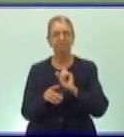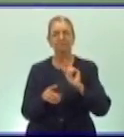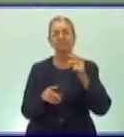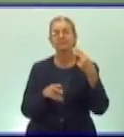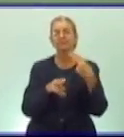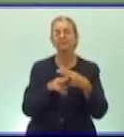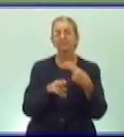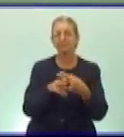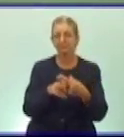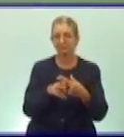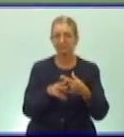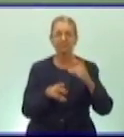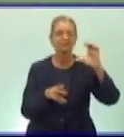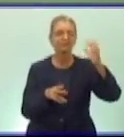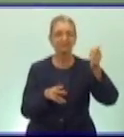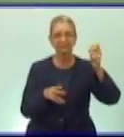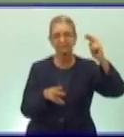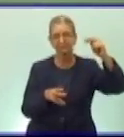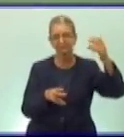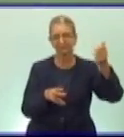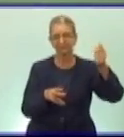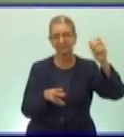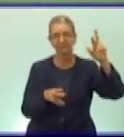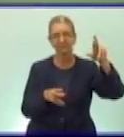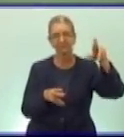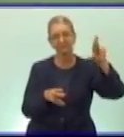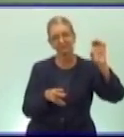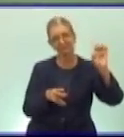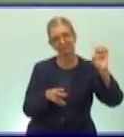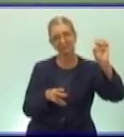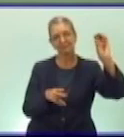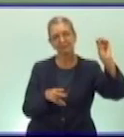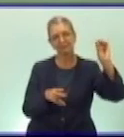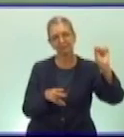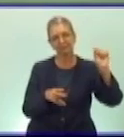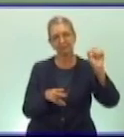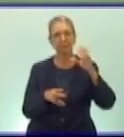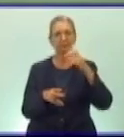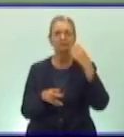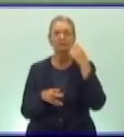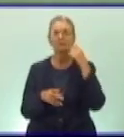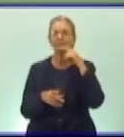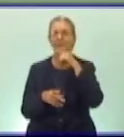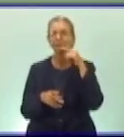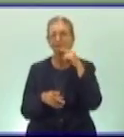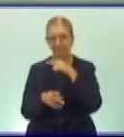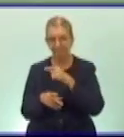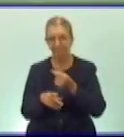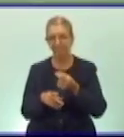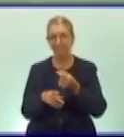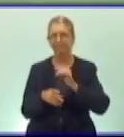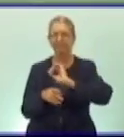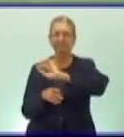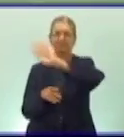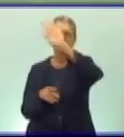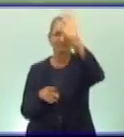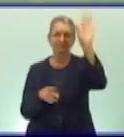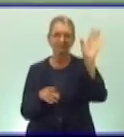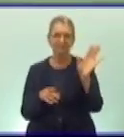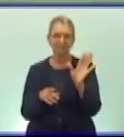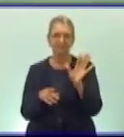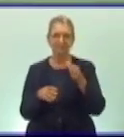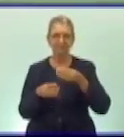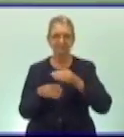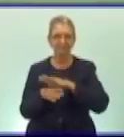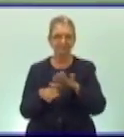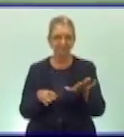archipiélago de los canarreos archipiélago de los colorados archipiélago de sabana camagüey jardines